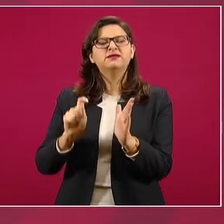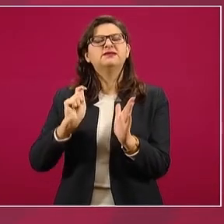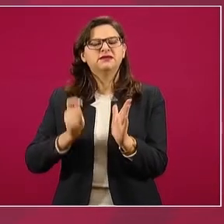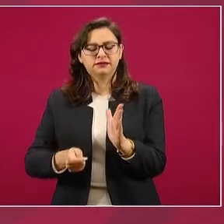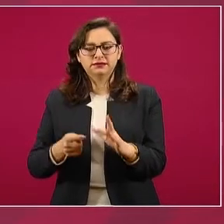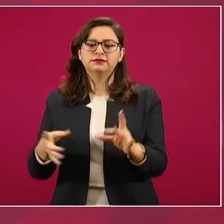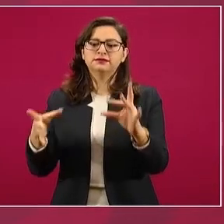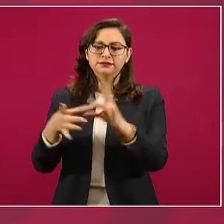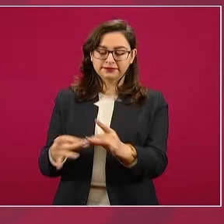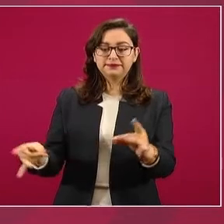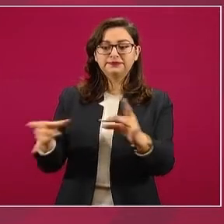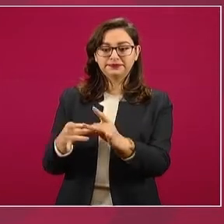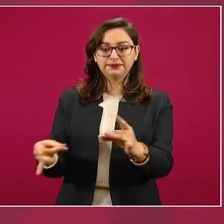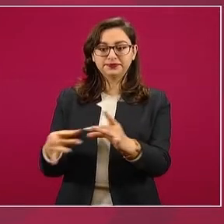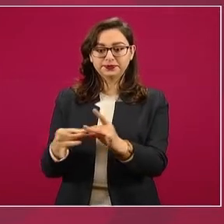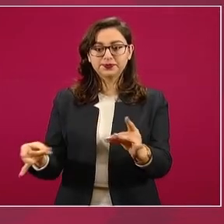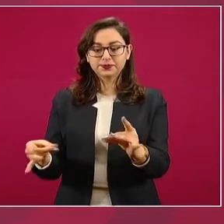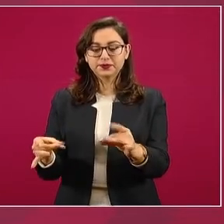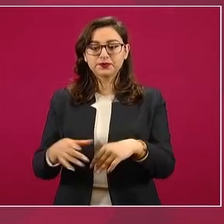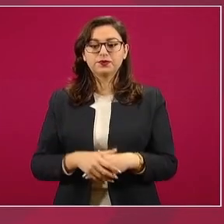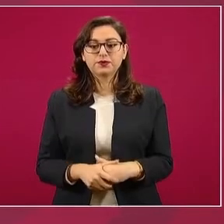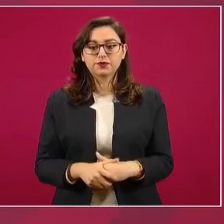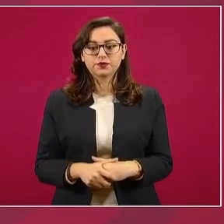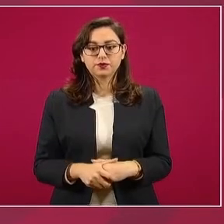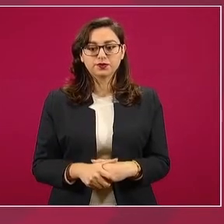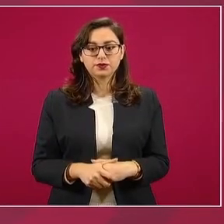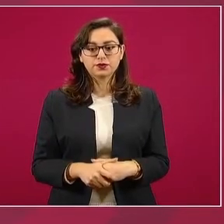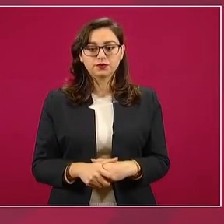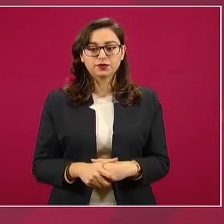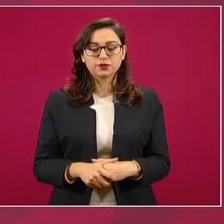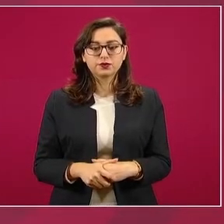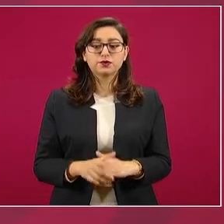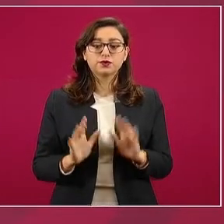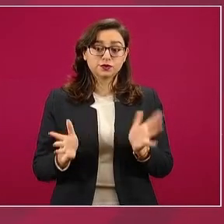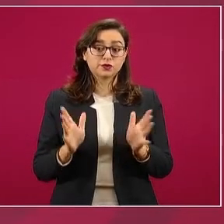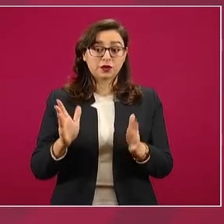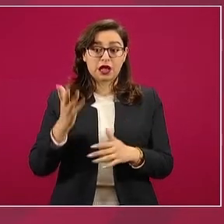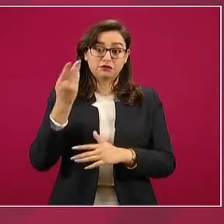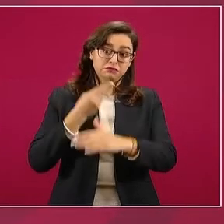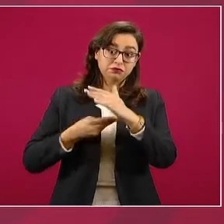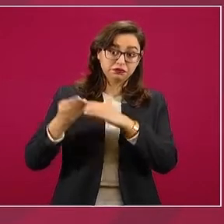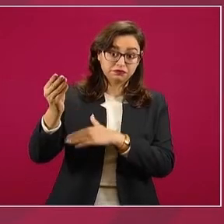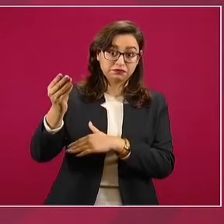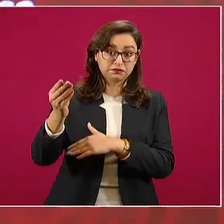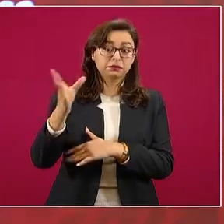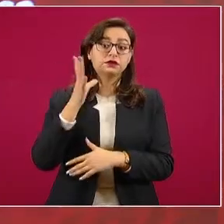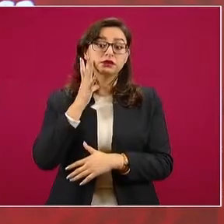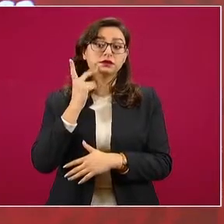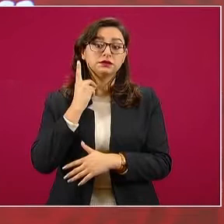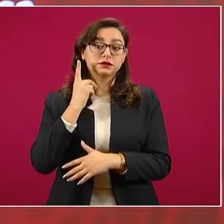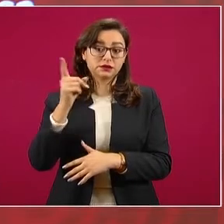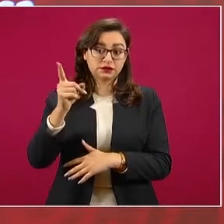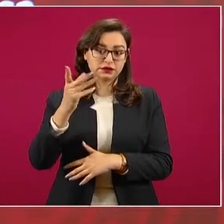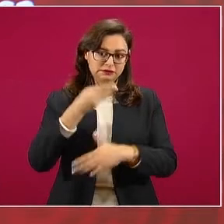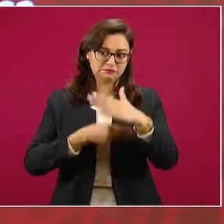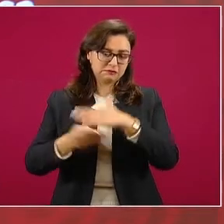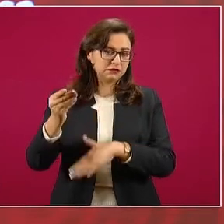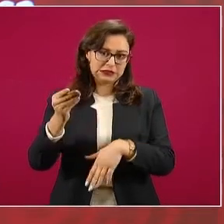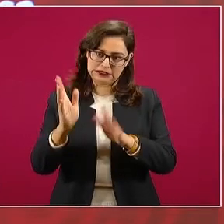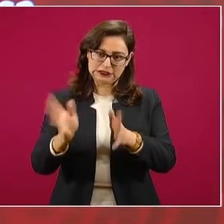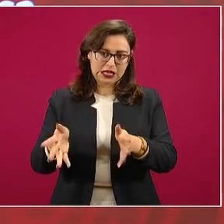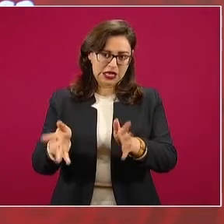iniciativa de ley que ya se envió a la Cámara de Diputados.